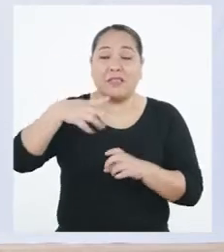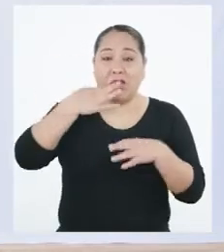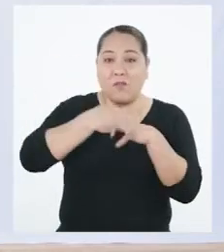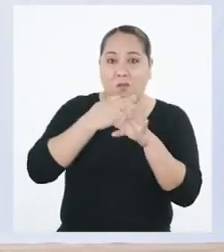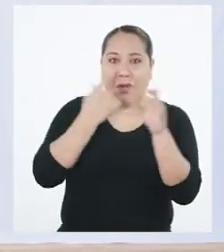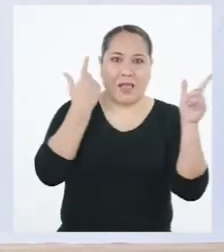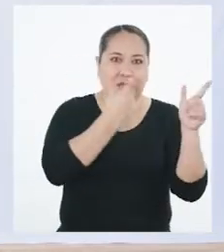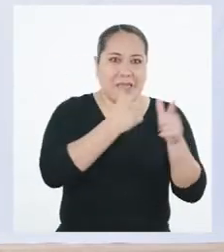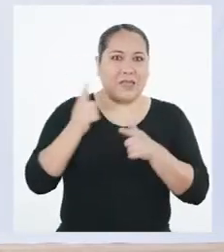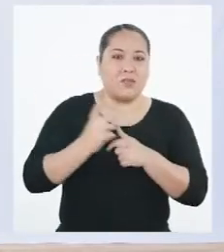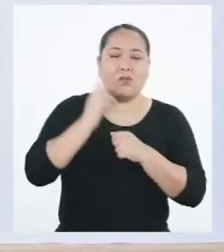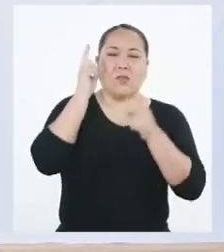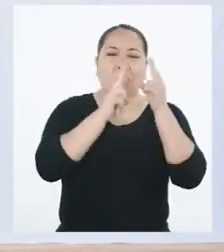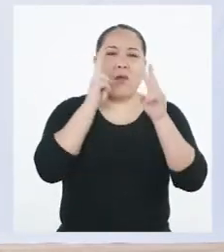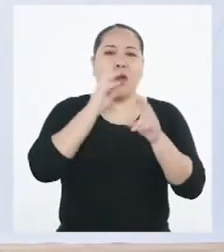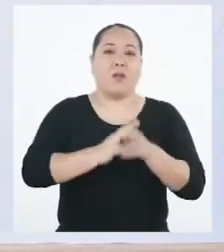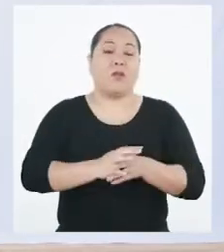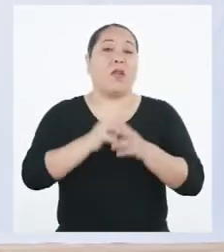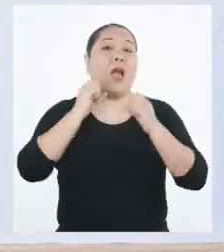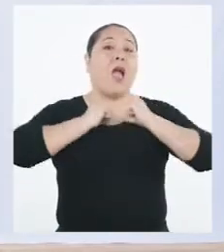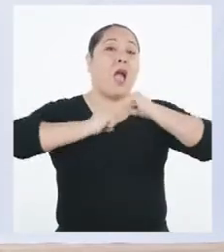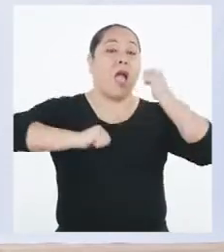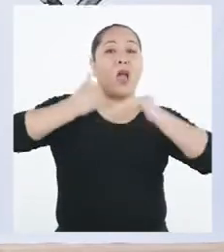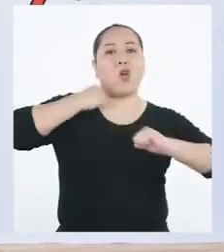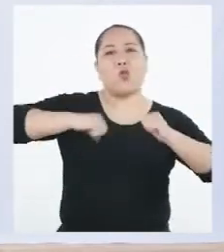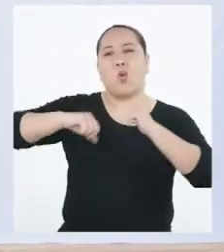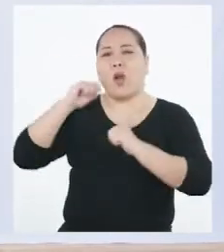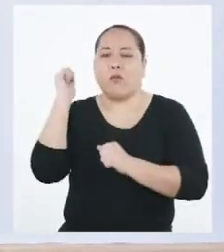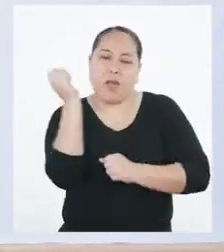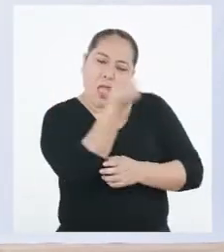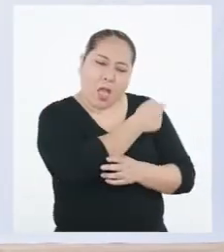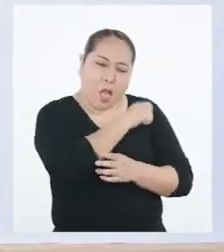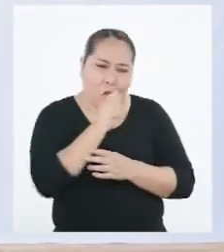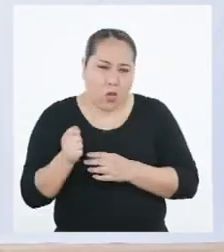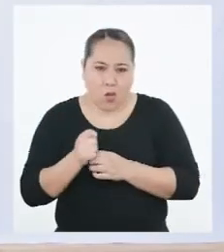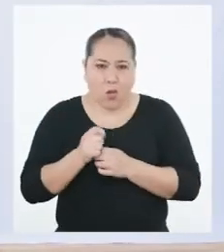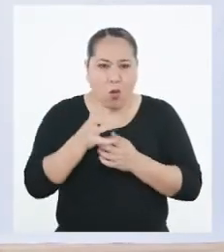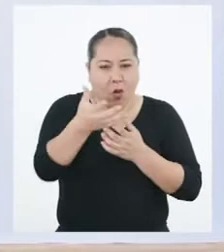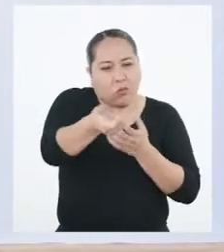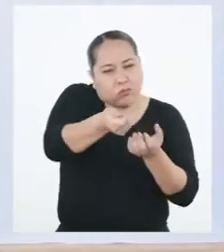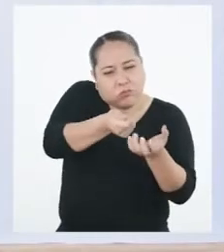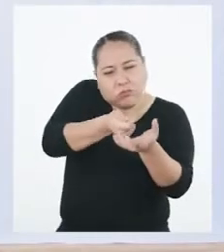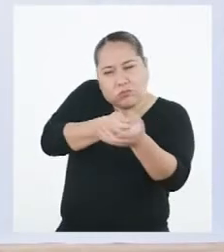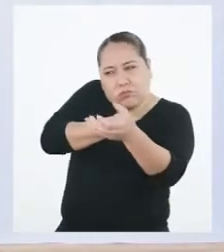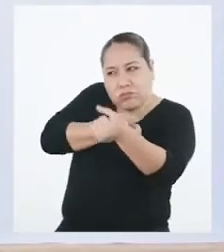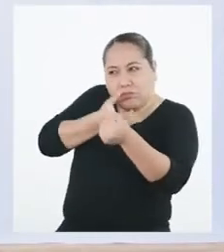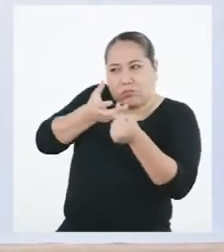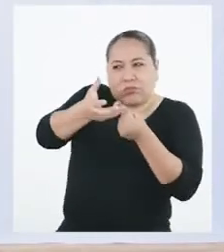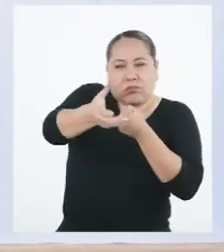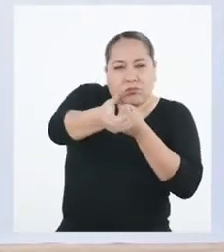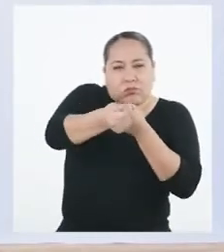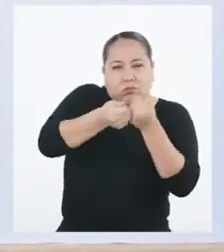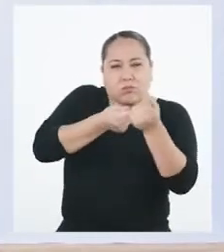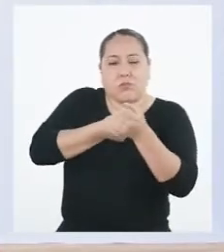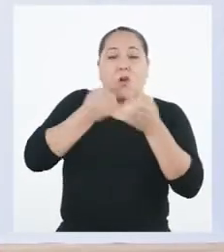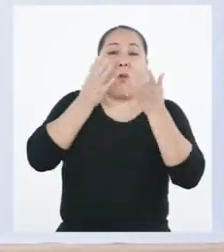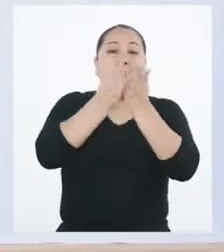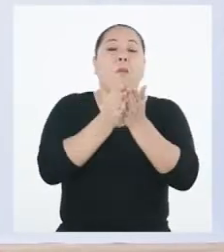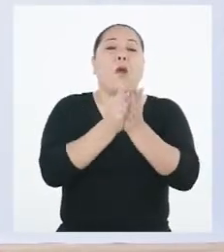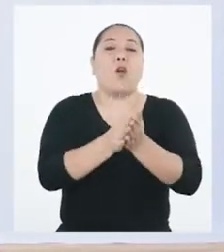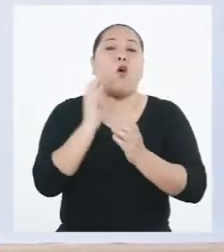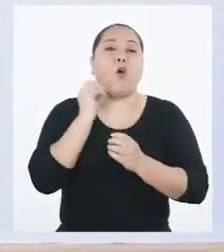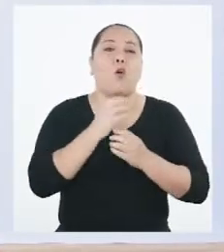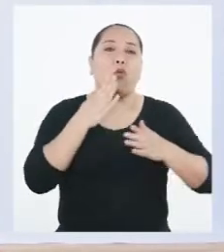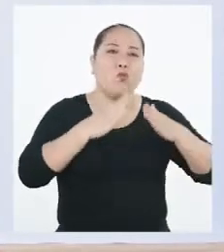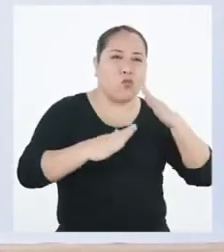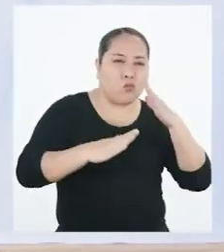listos si deben interpretar a alguien peleando con una espada. O jalando una cuerda en un barco pirata. O tal vez